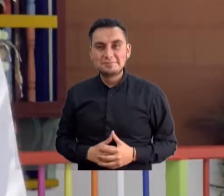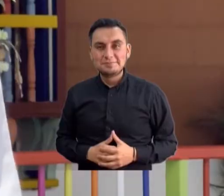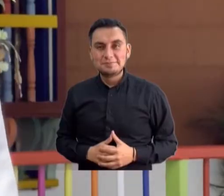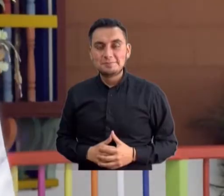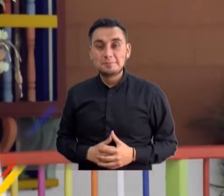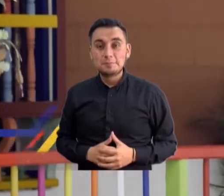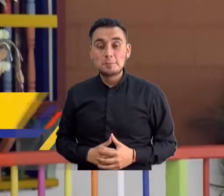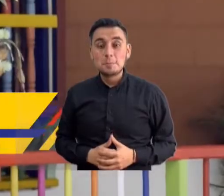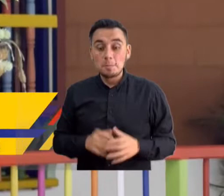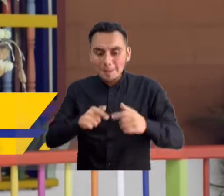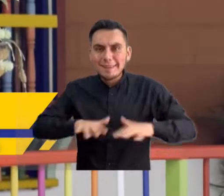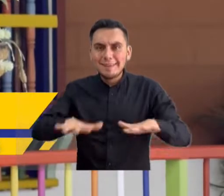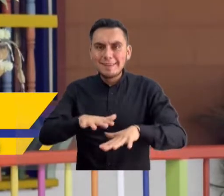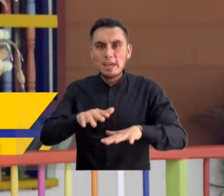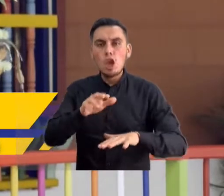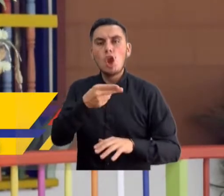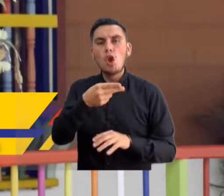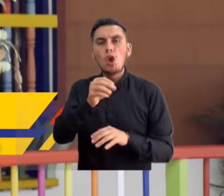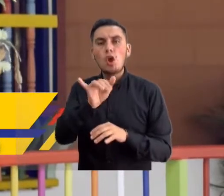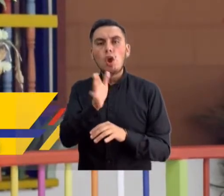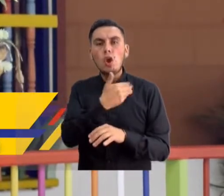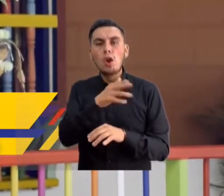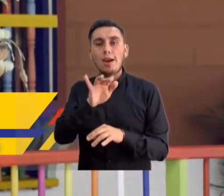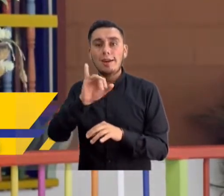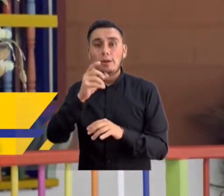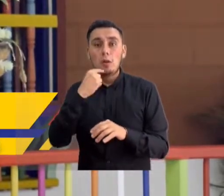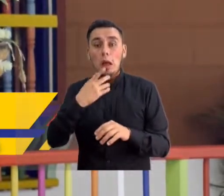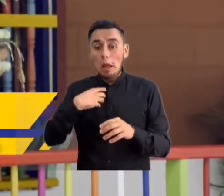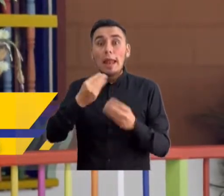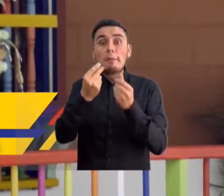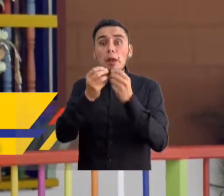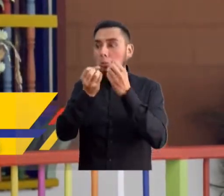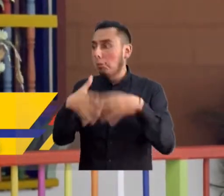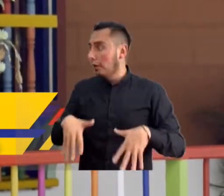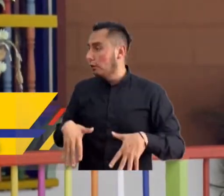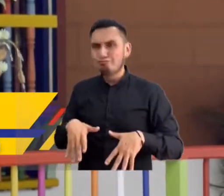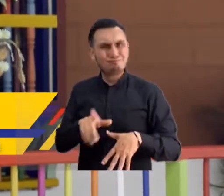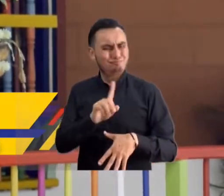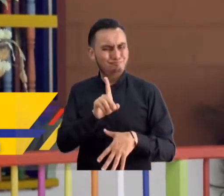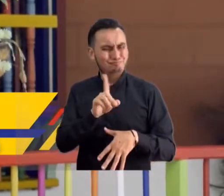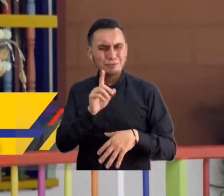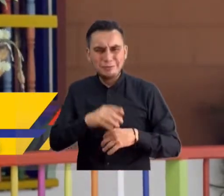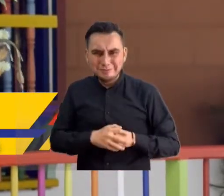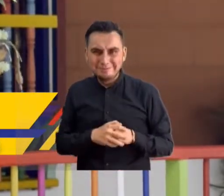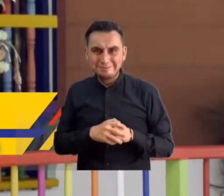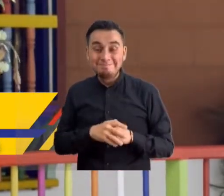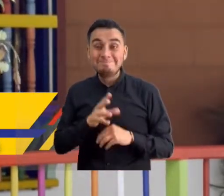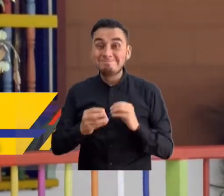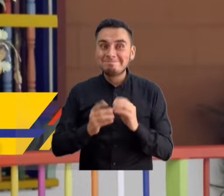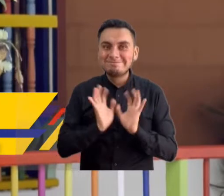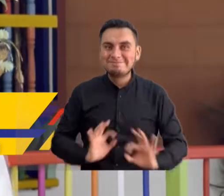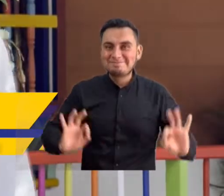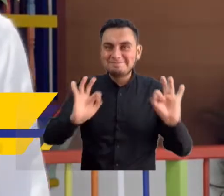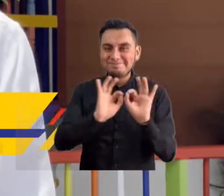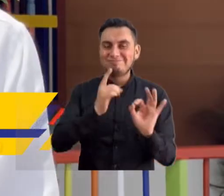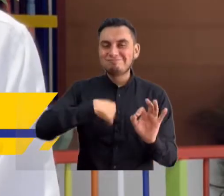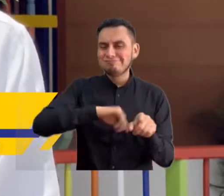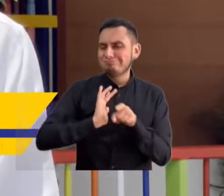En Hoyo Rico no se nos perdió la platica y como es tan importante